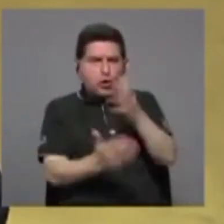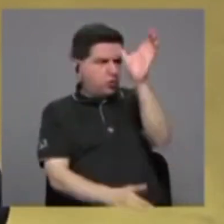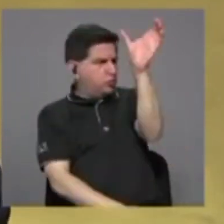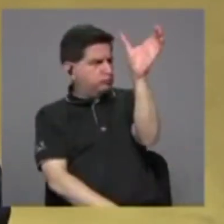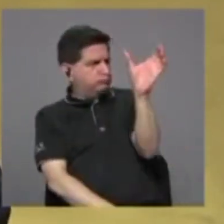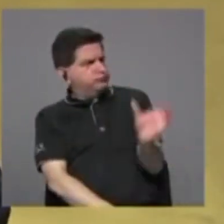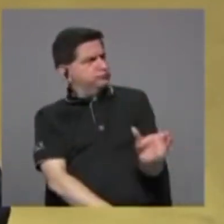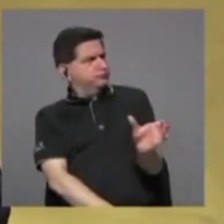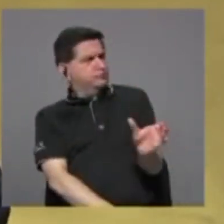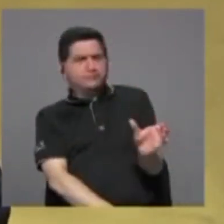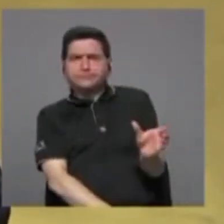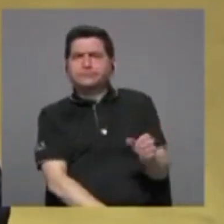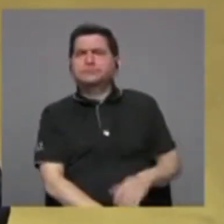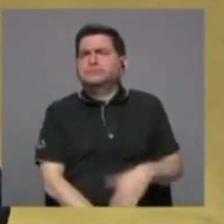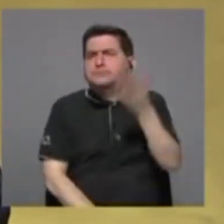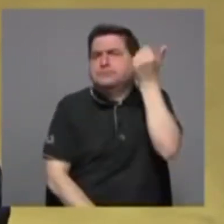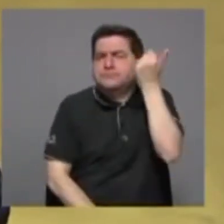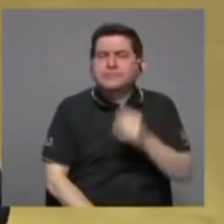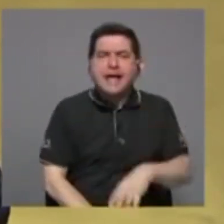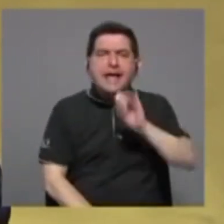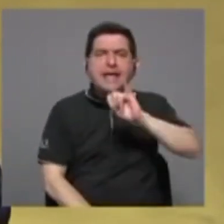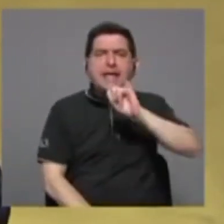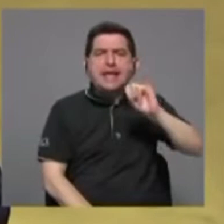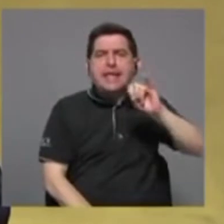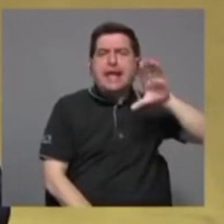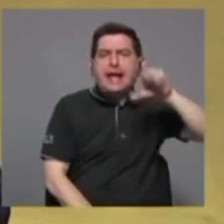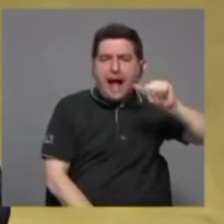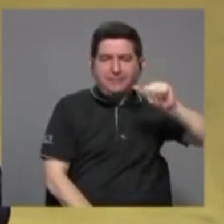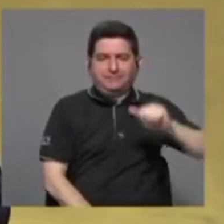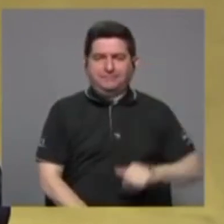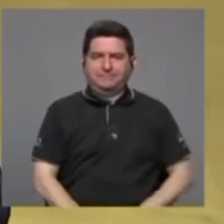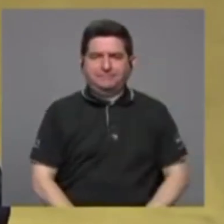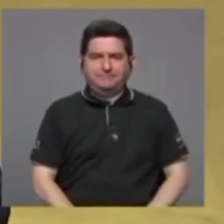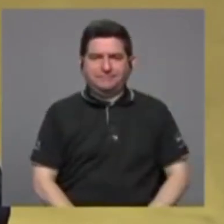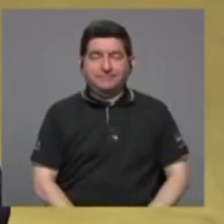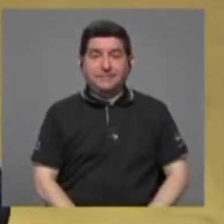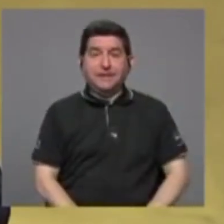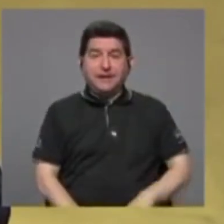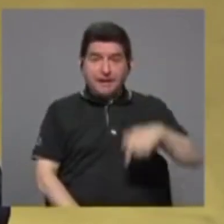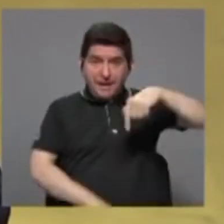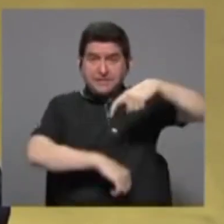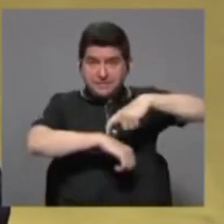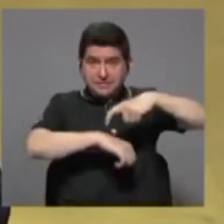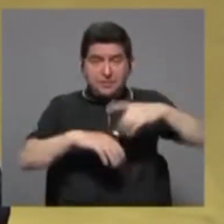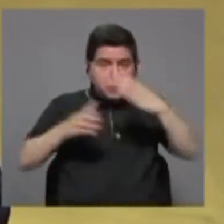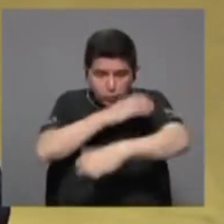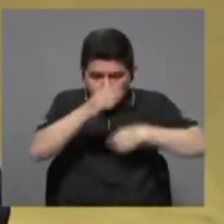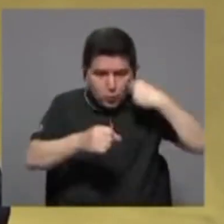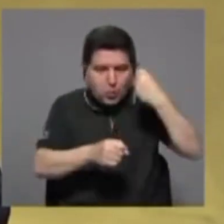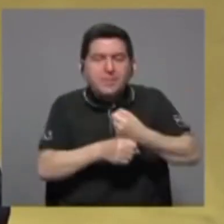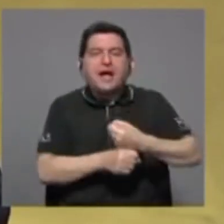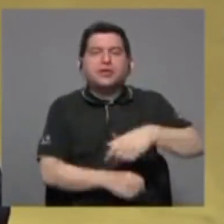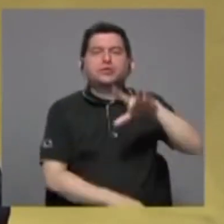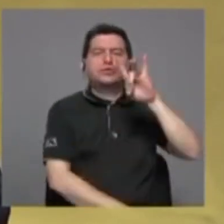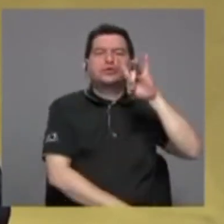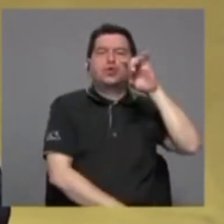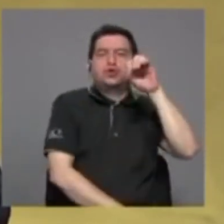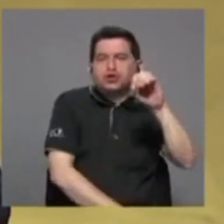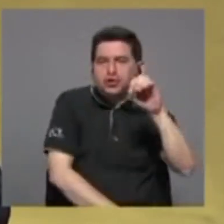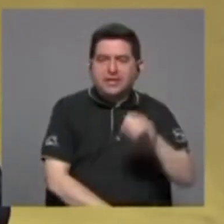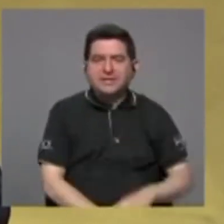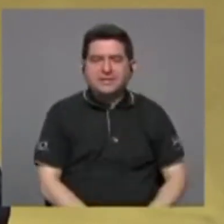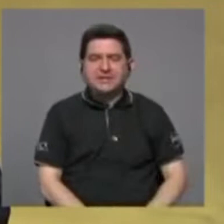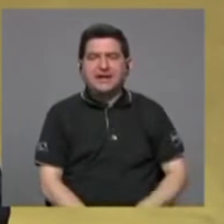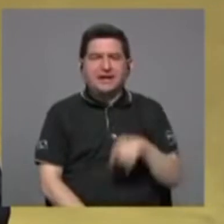el IICA cumple este año 80 años de